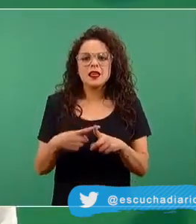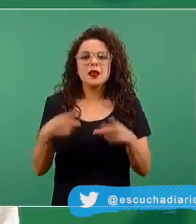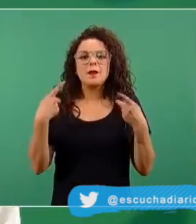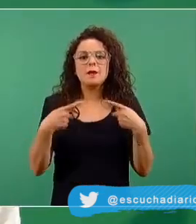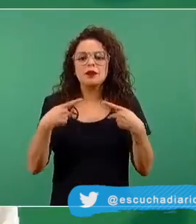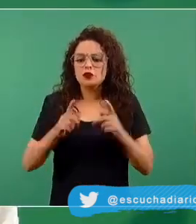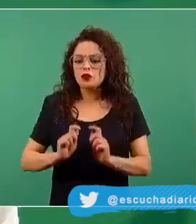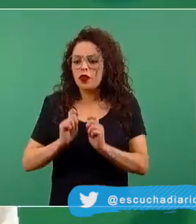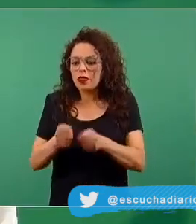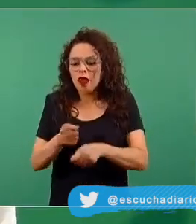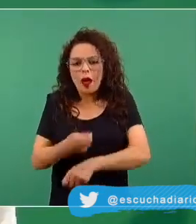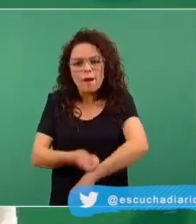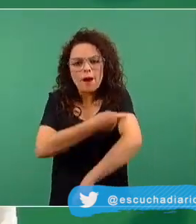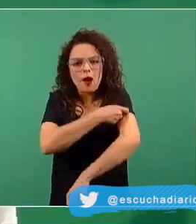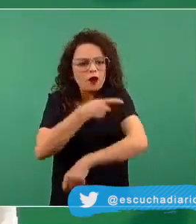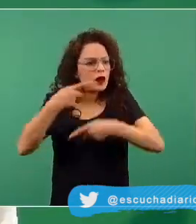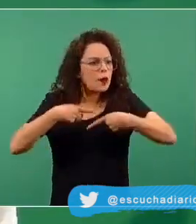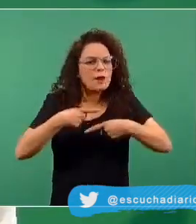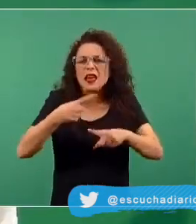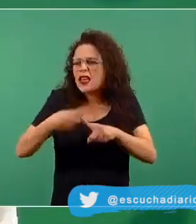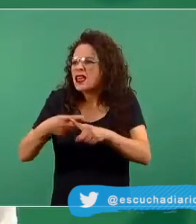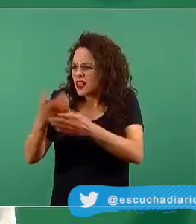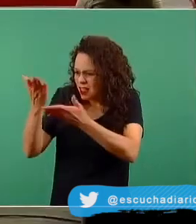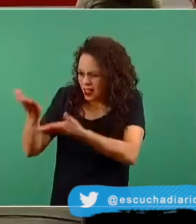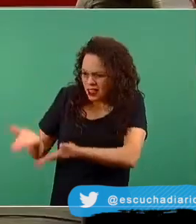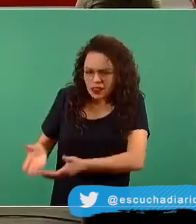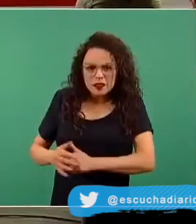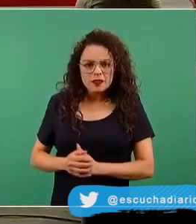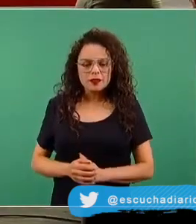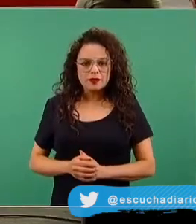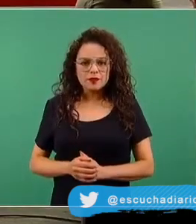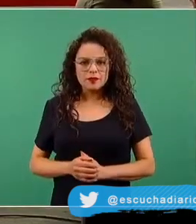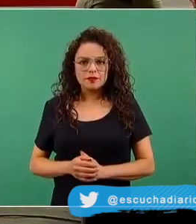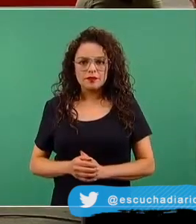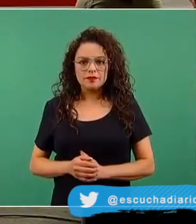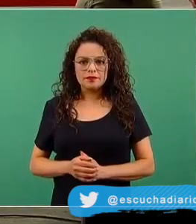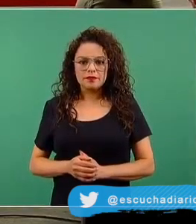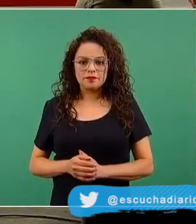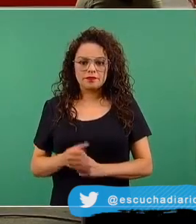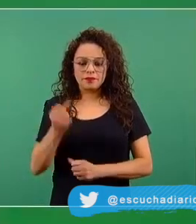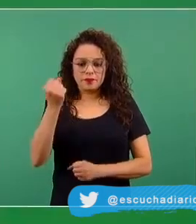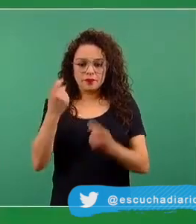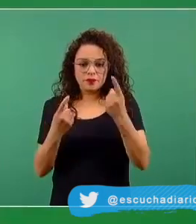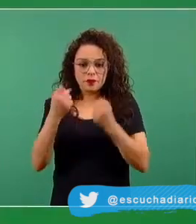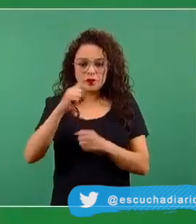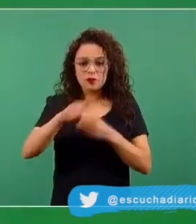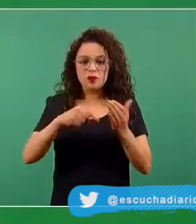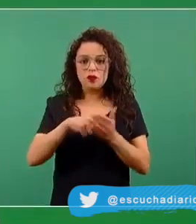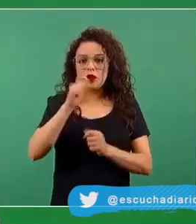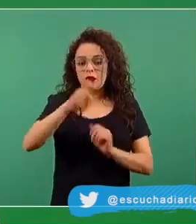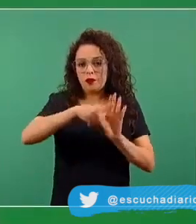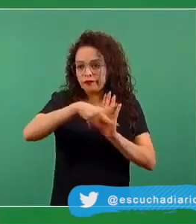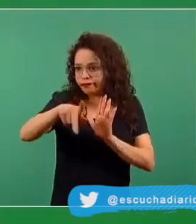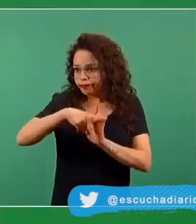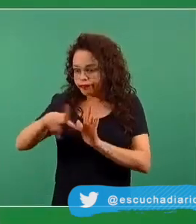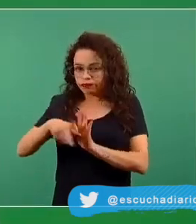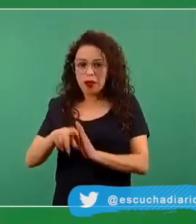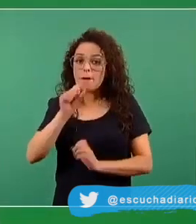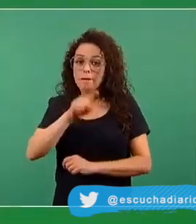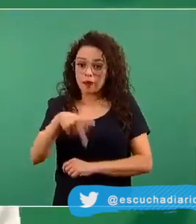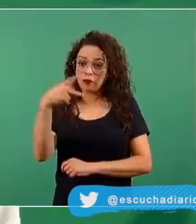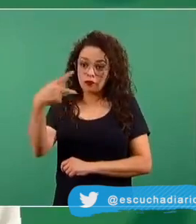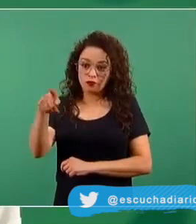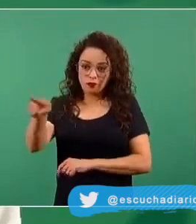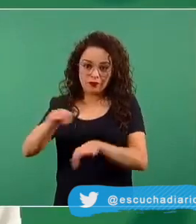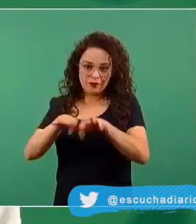vacuna. Por ejemplo, en algún momento, en algunos medios, incluido el suyo, Blanca, de decirlo, habían alimentado una